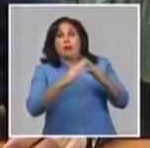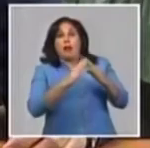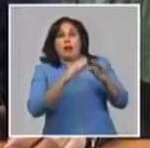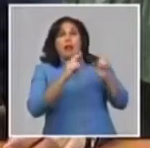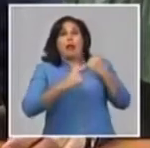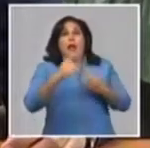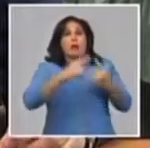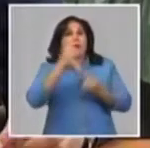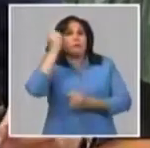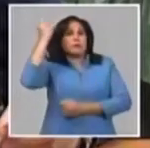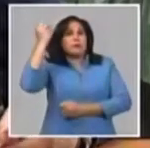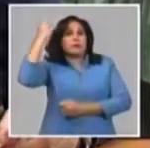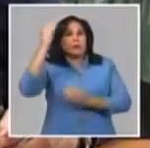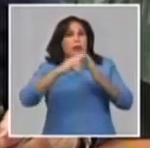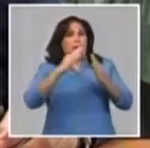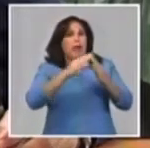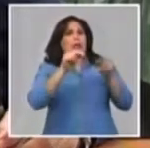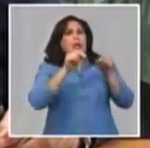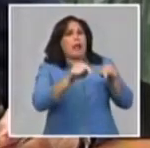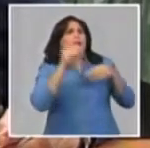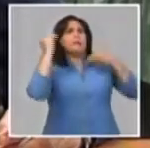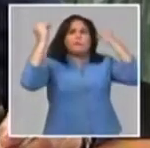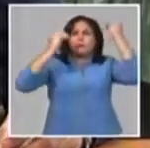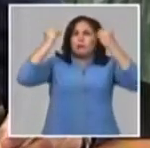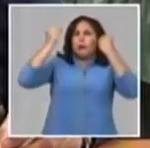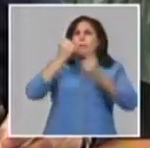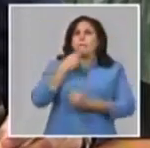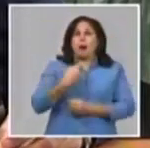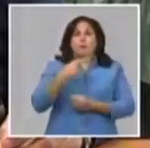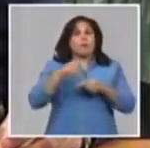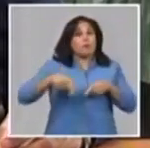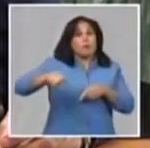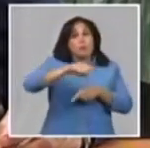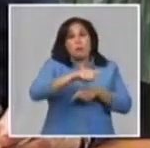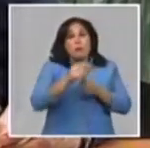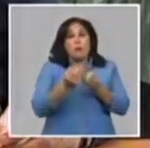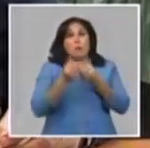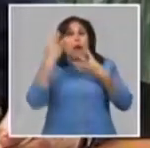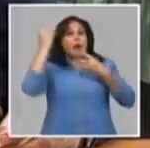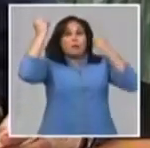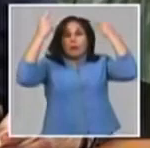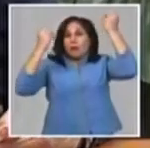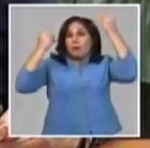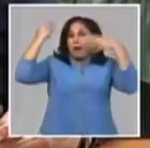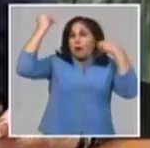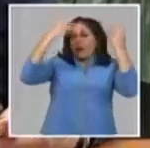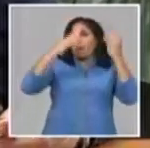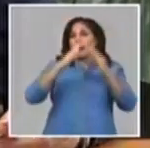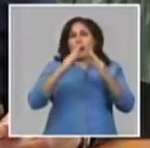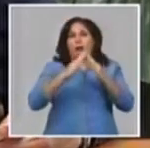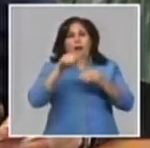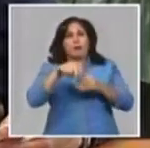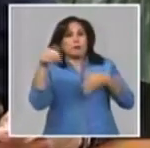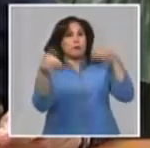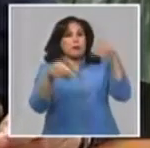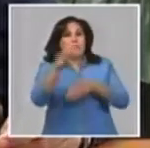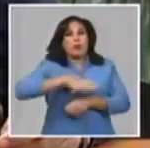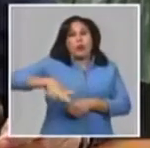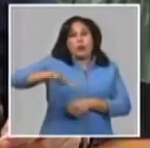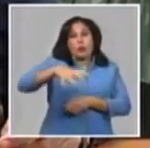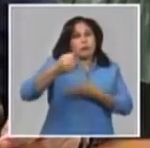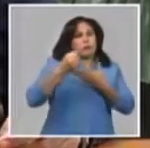creación y esto se ha demostrado en estos días. Lo que ha ocurrido es una verdadera explosión de creatividad y de participación